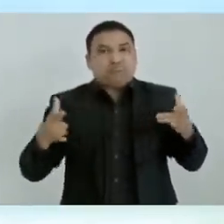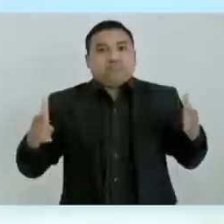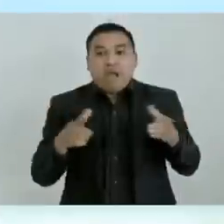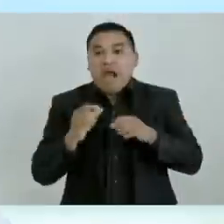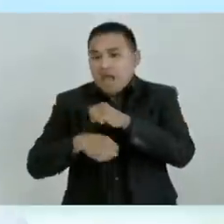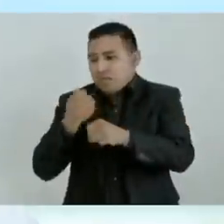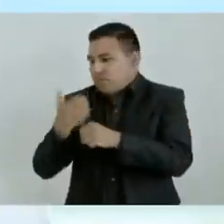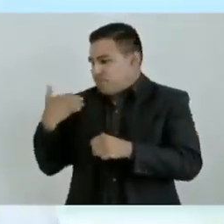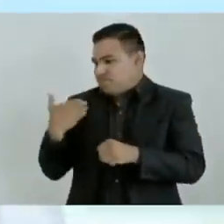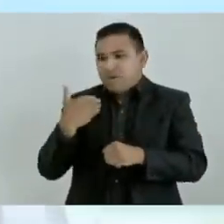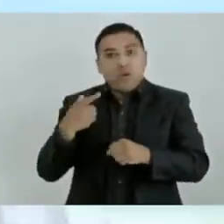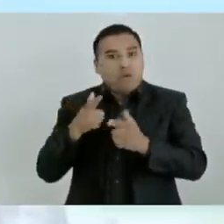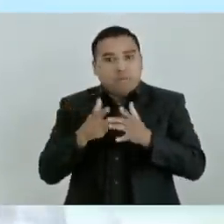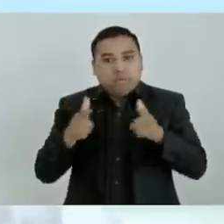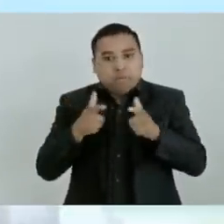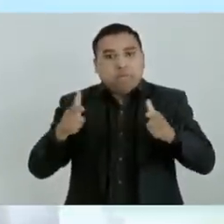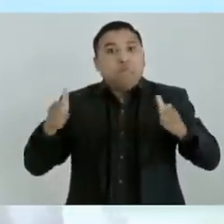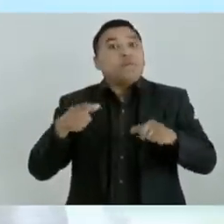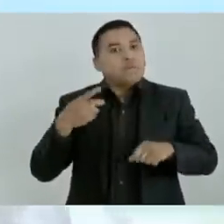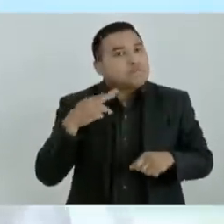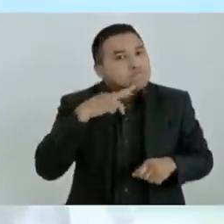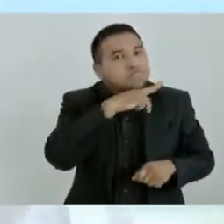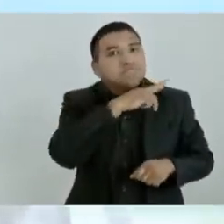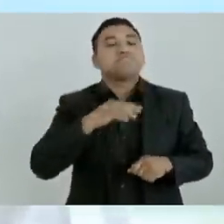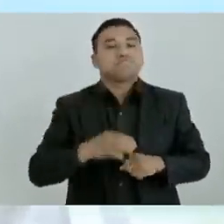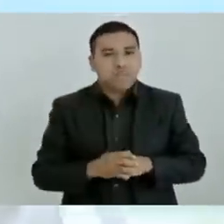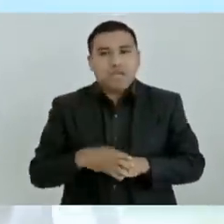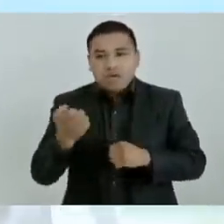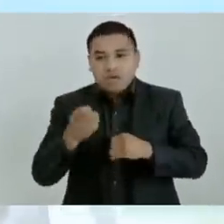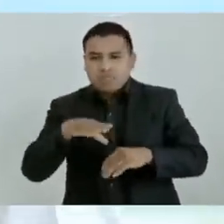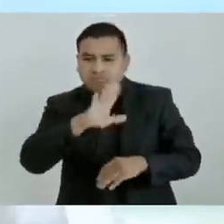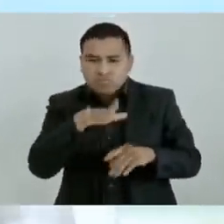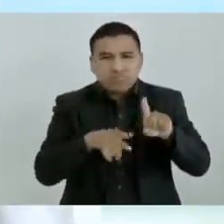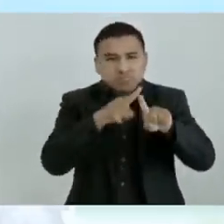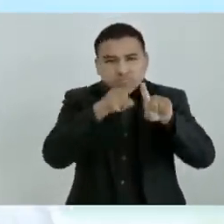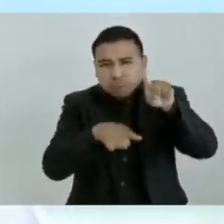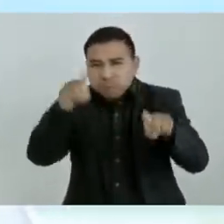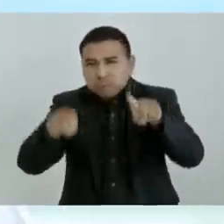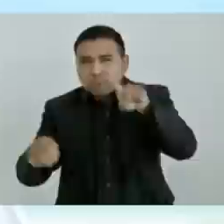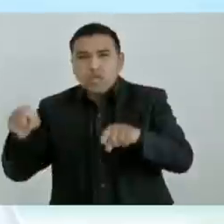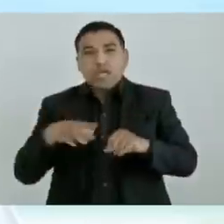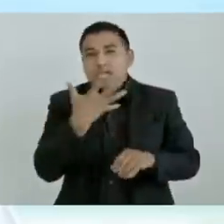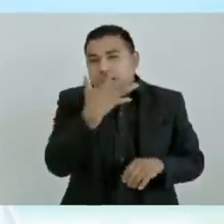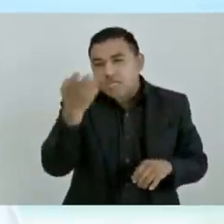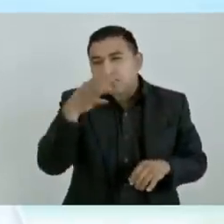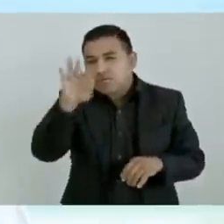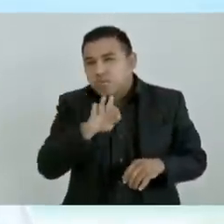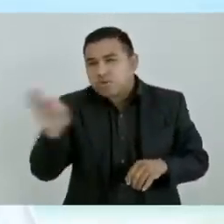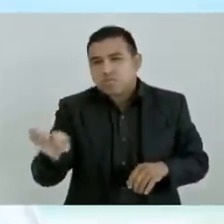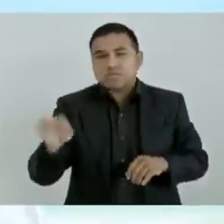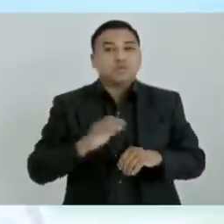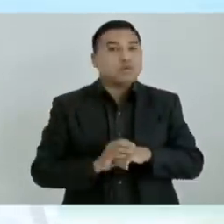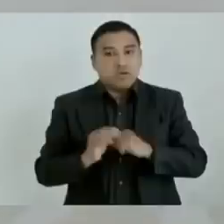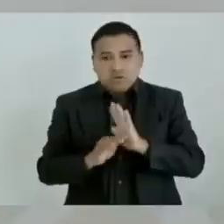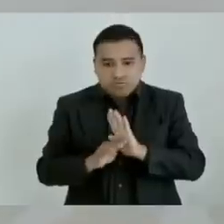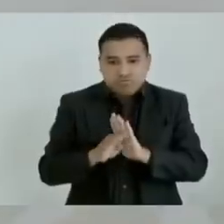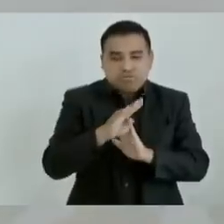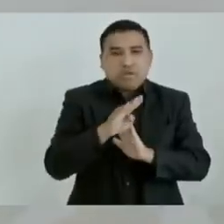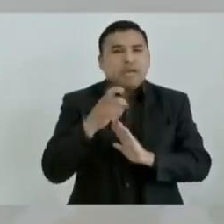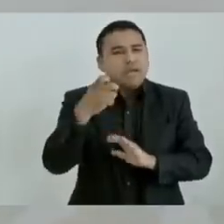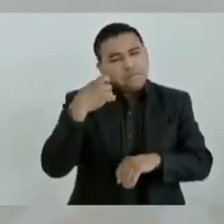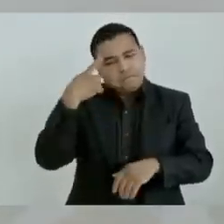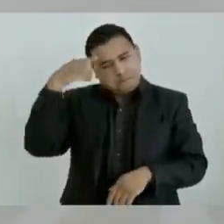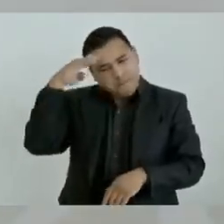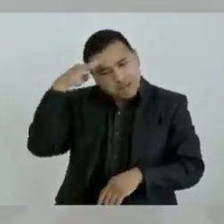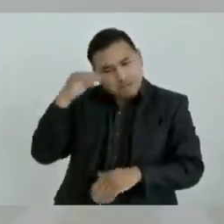tan pocos años. Tuvimos un crecimiento exponencial de un 500% y por eso tomamos la